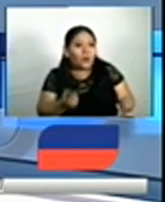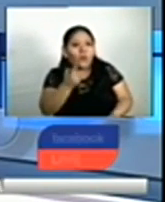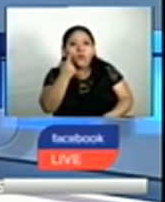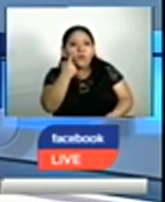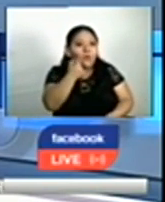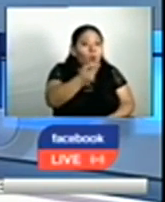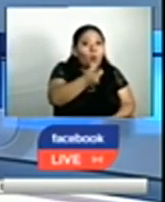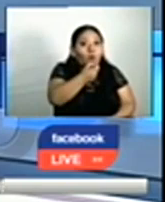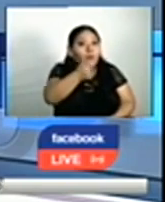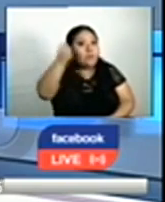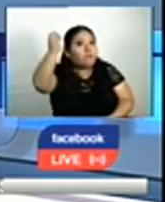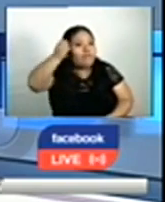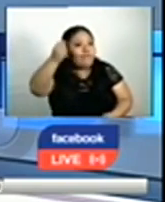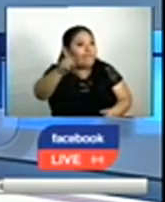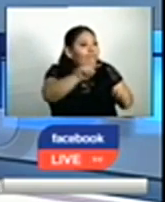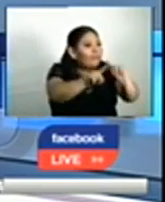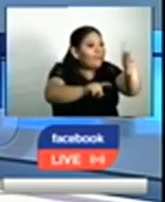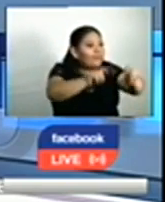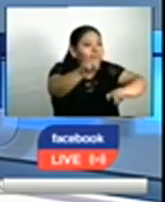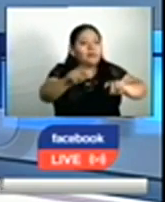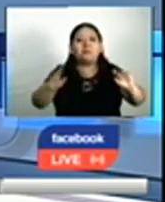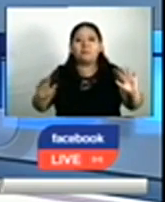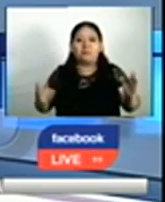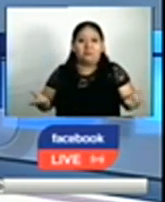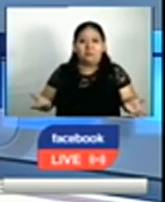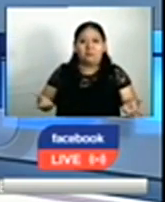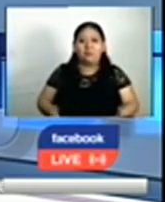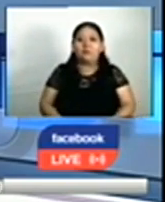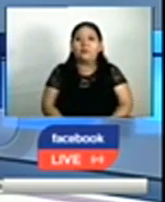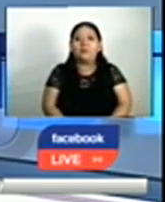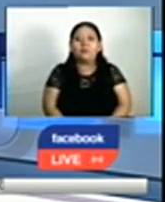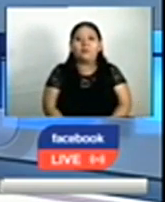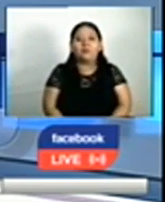las opiniones de los lugareños. Veamos los detalles.